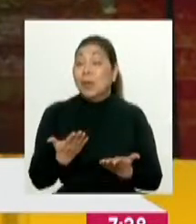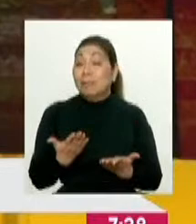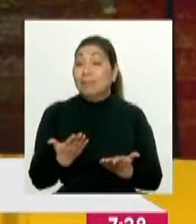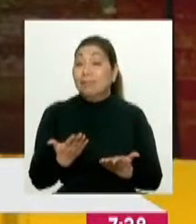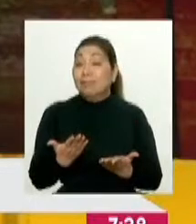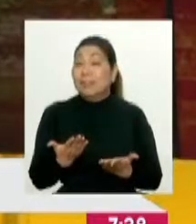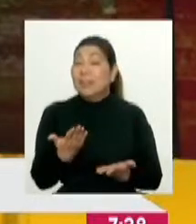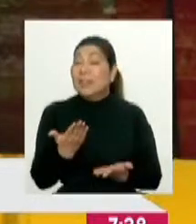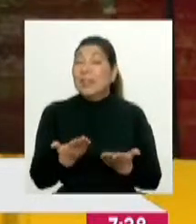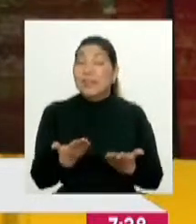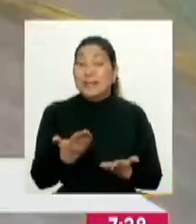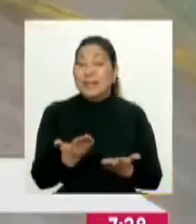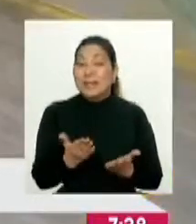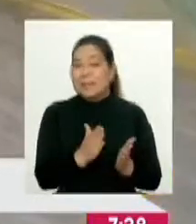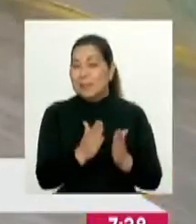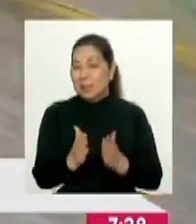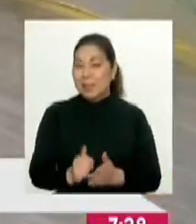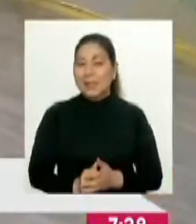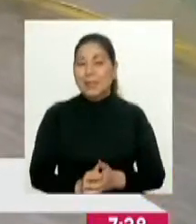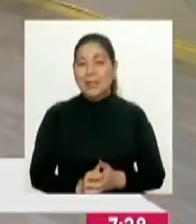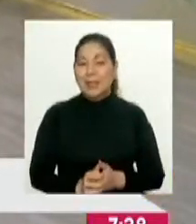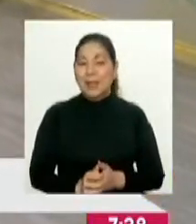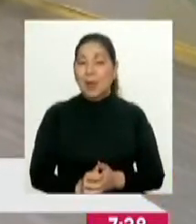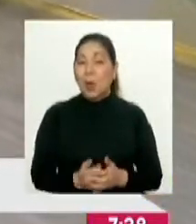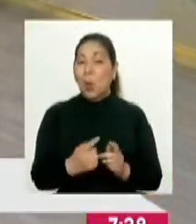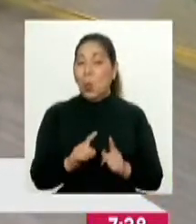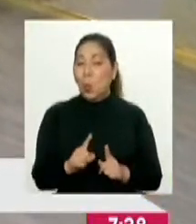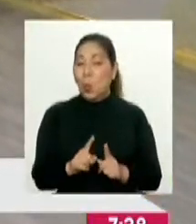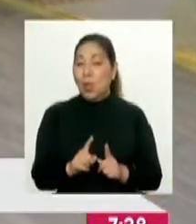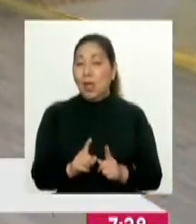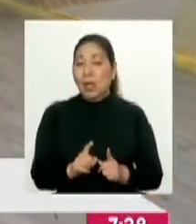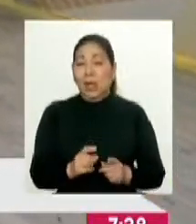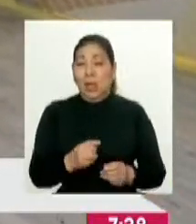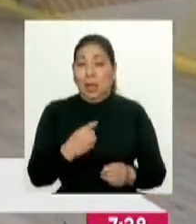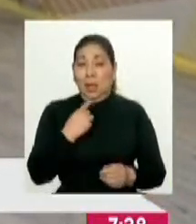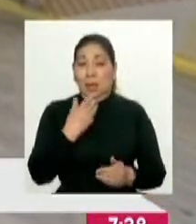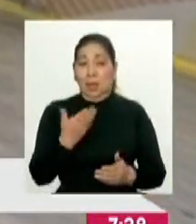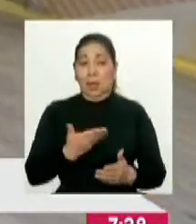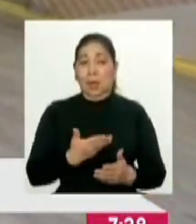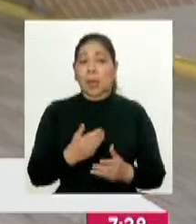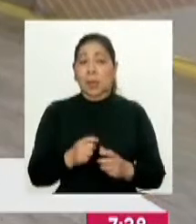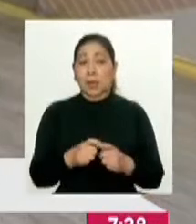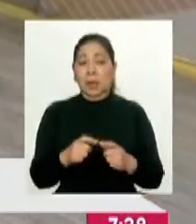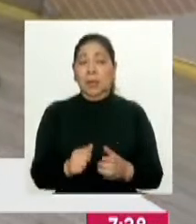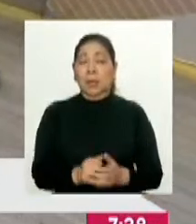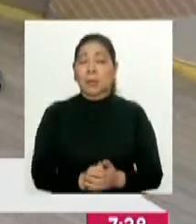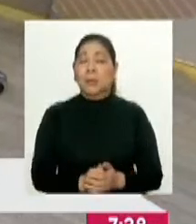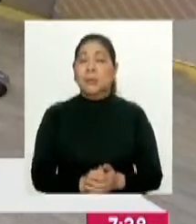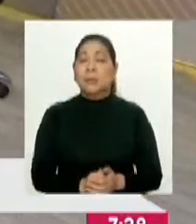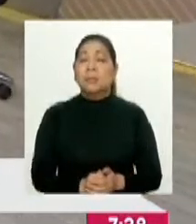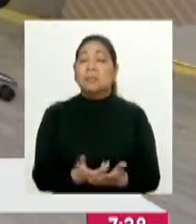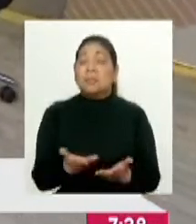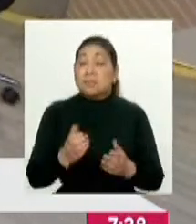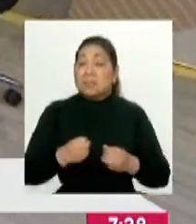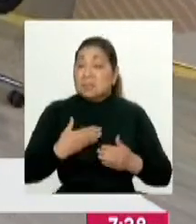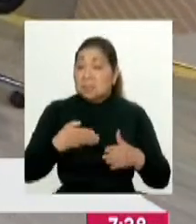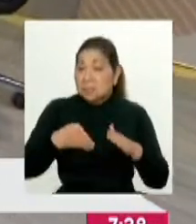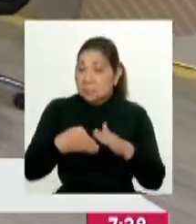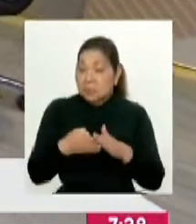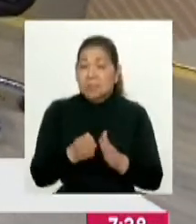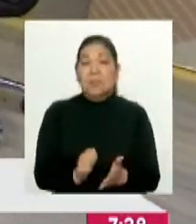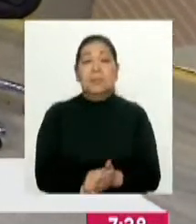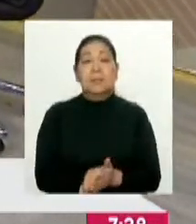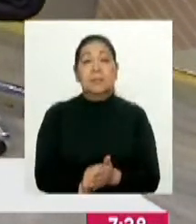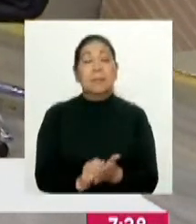¿a qué estatus pasa, digamos? A ver, cuando tú tienes ya tu casilla electrónica y ya tienes la posibilidad de ingresar a la